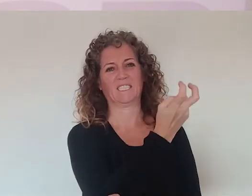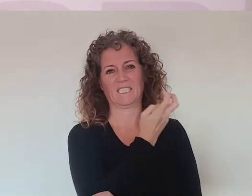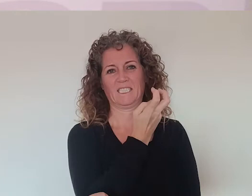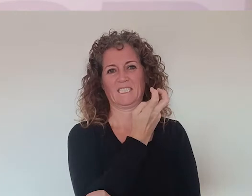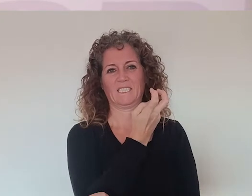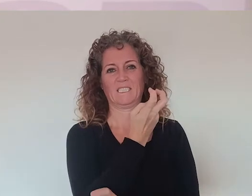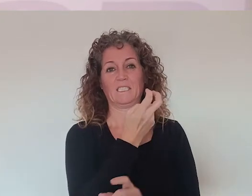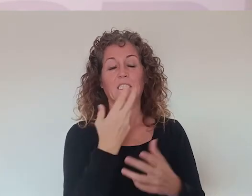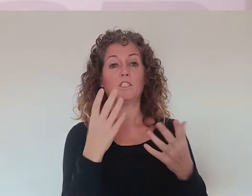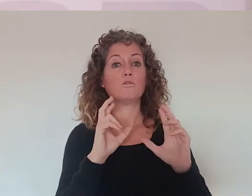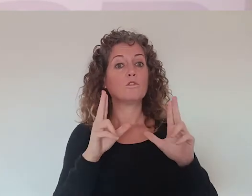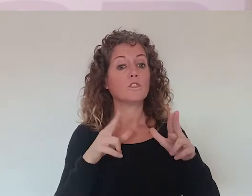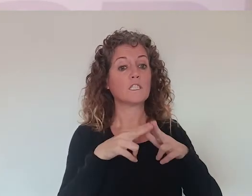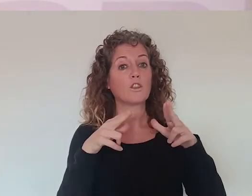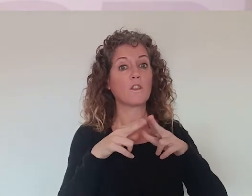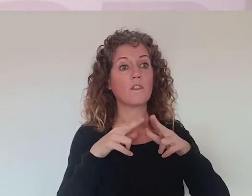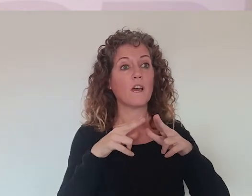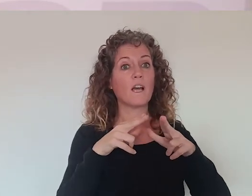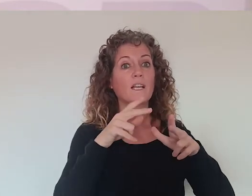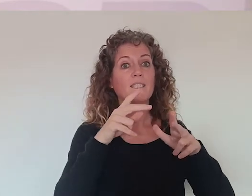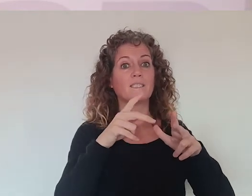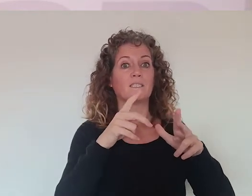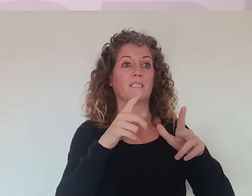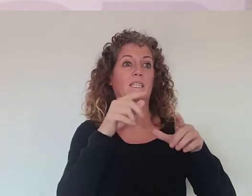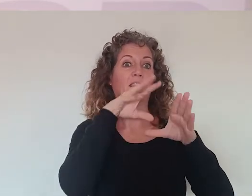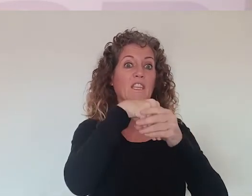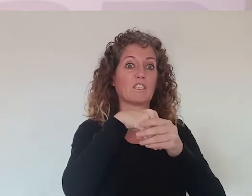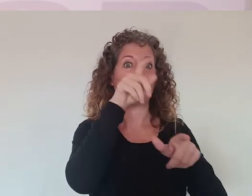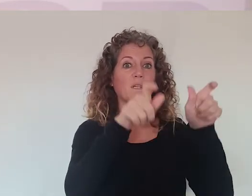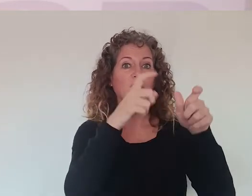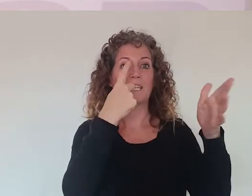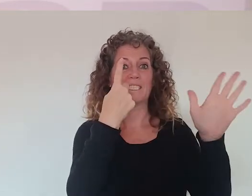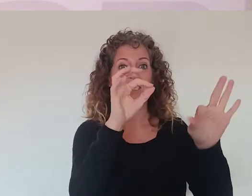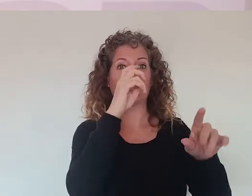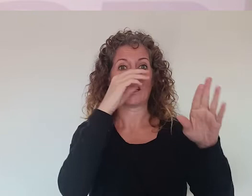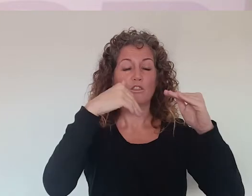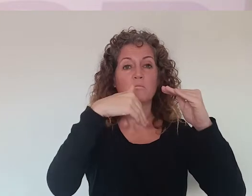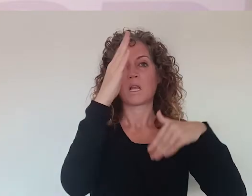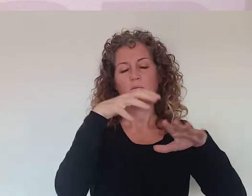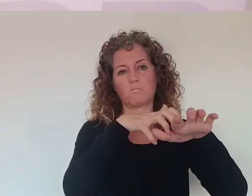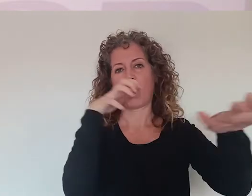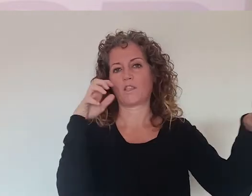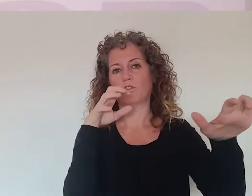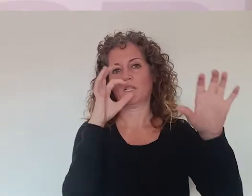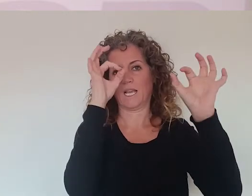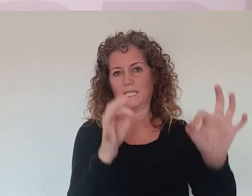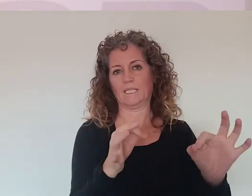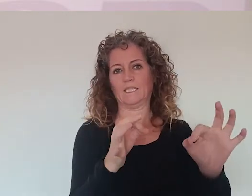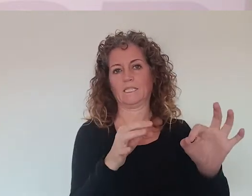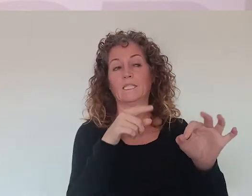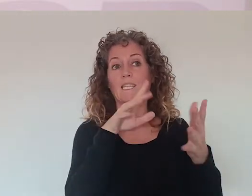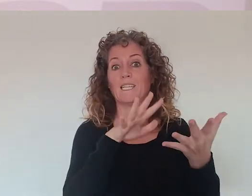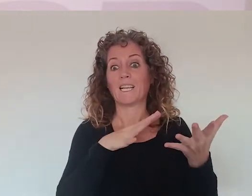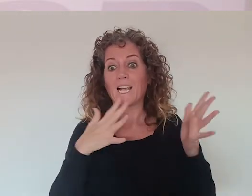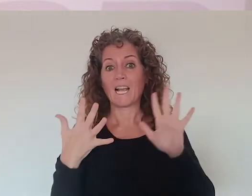diferentes edades. Y por una sociedad y por un grupo de población donde las personas mayores de 60 vamos a ser una gran mayoría. Y todos